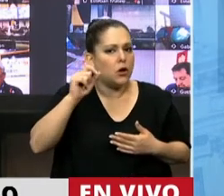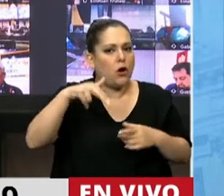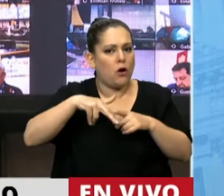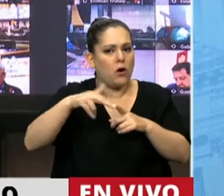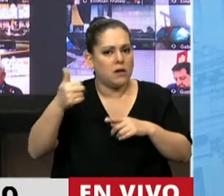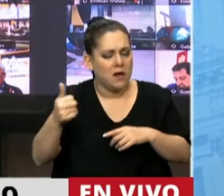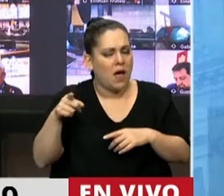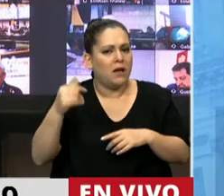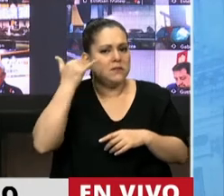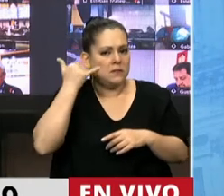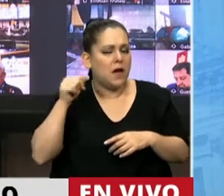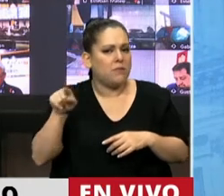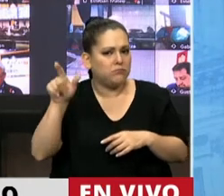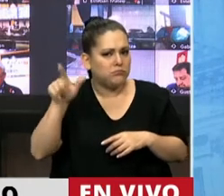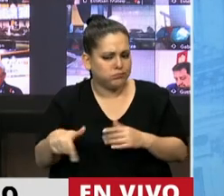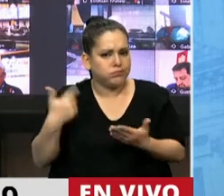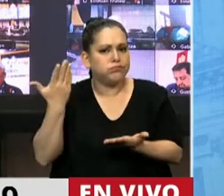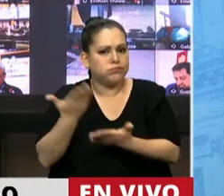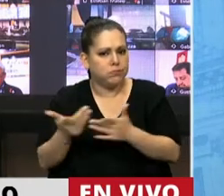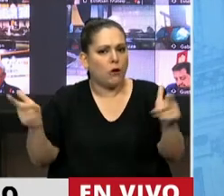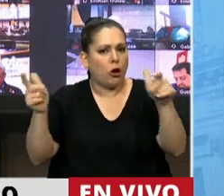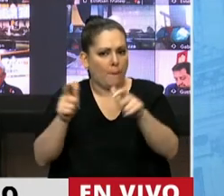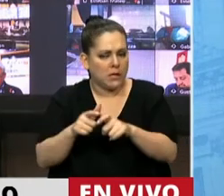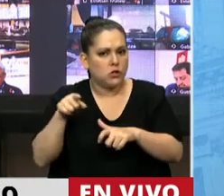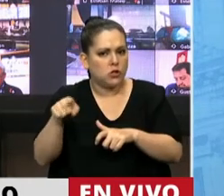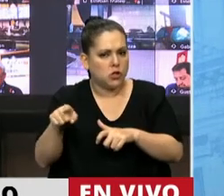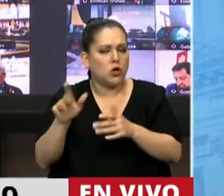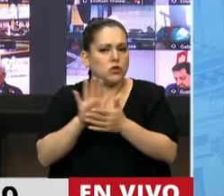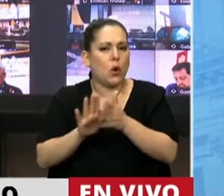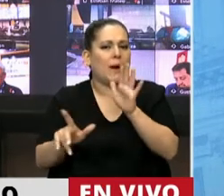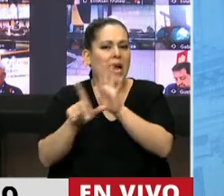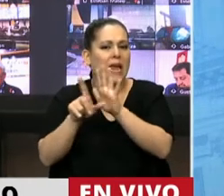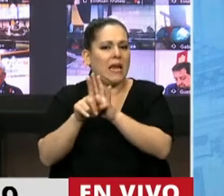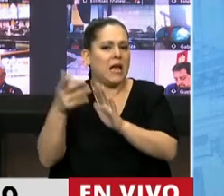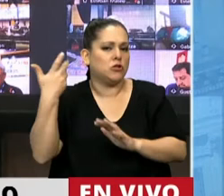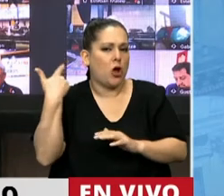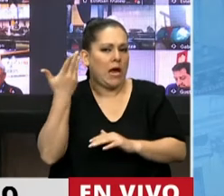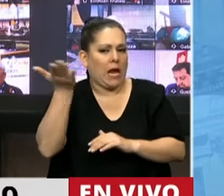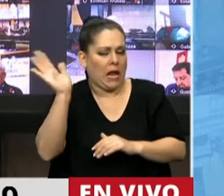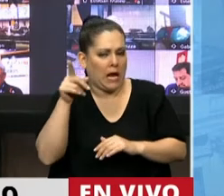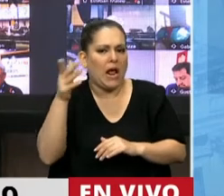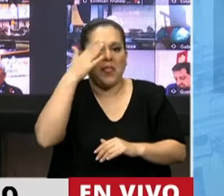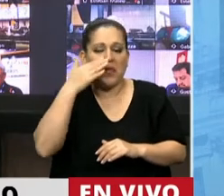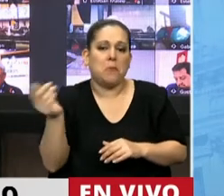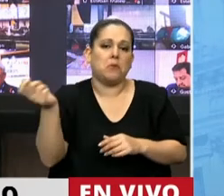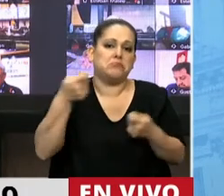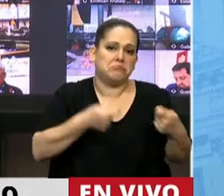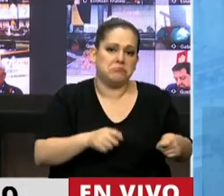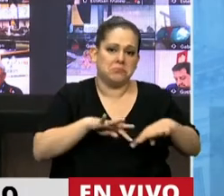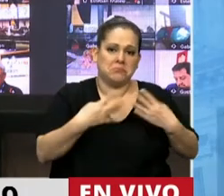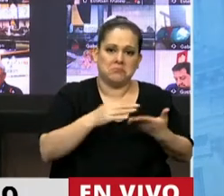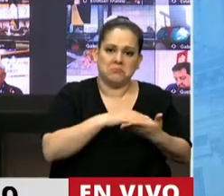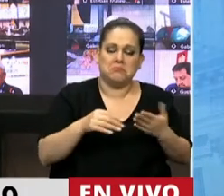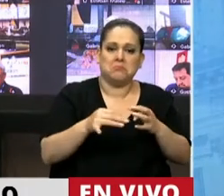tuvo tratamiento en Comisión de Legislación General, luego aprobado en el recinto, señor